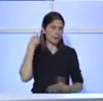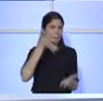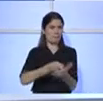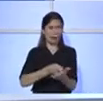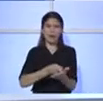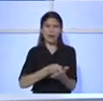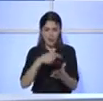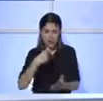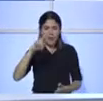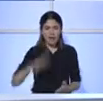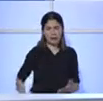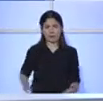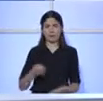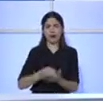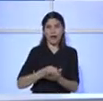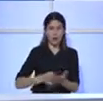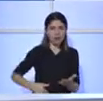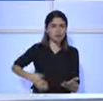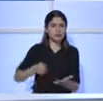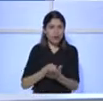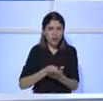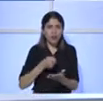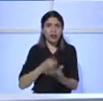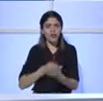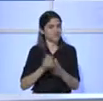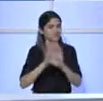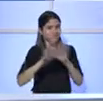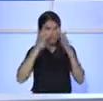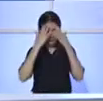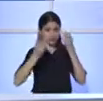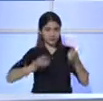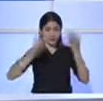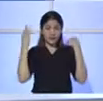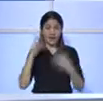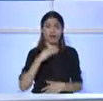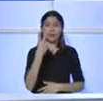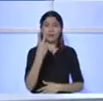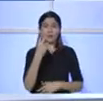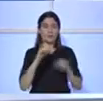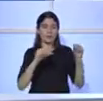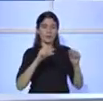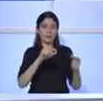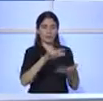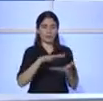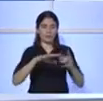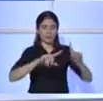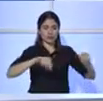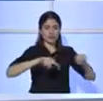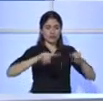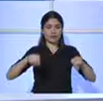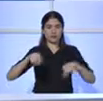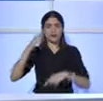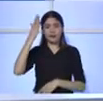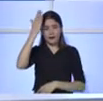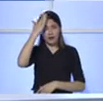que ya se expropiaron. Son tierras, dos casos eran de indígenas y otras tierras eran en